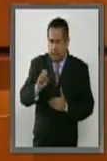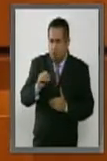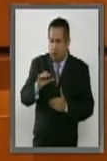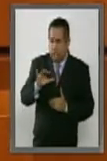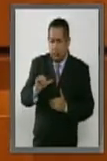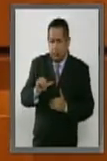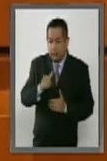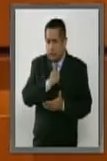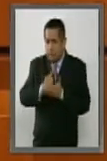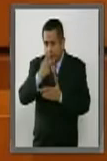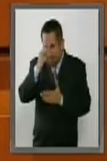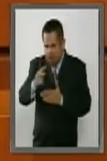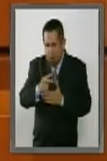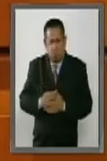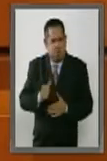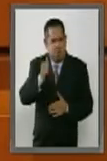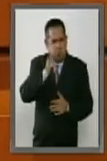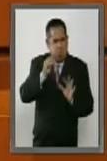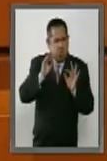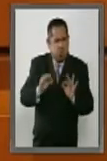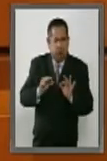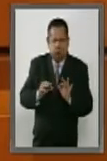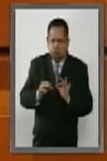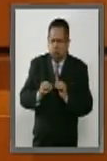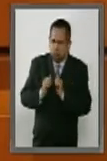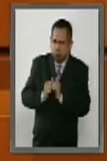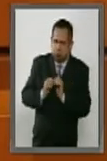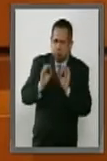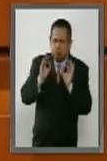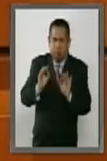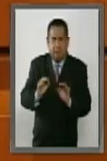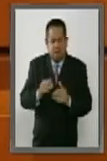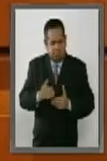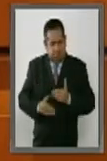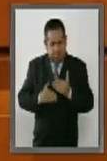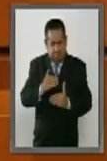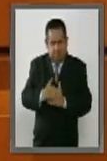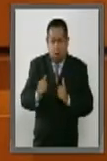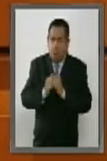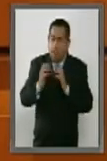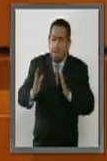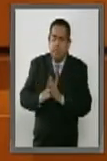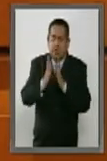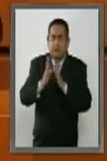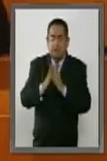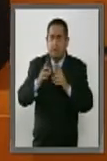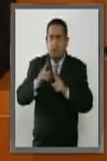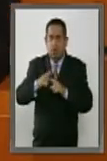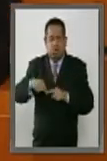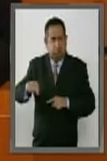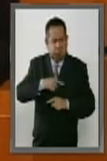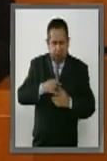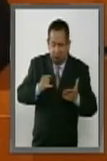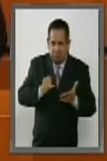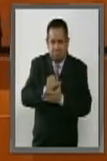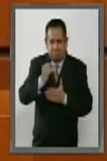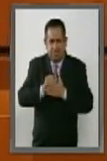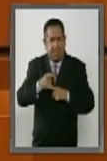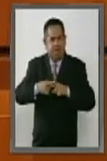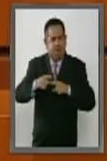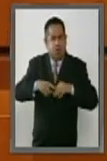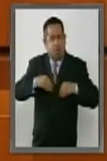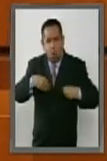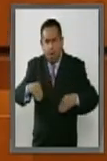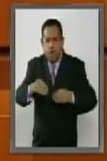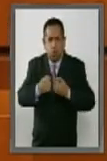ciudad de México siempre han estado acompañados y han contado con la participación decidida de los movimientos